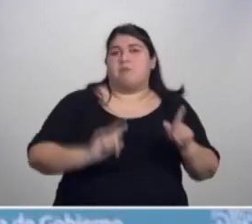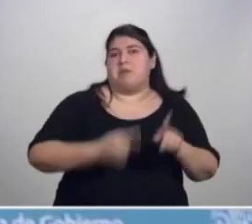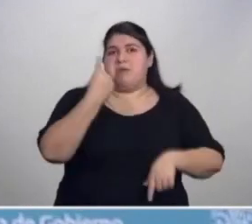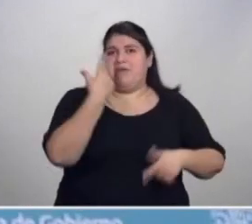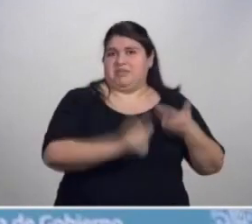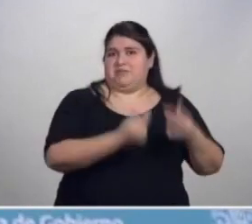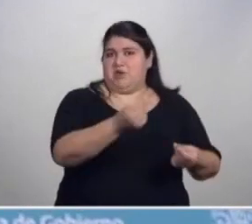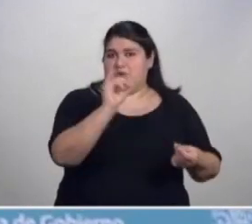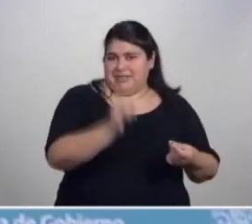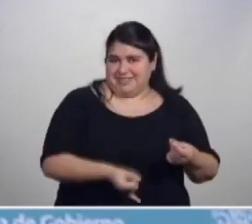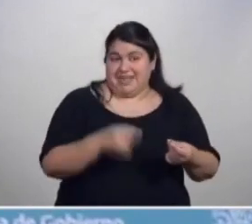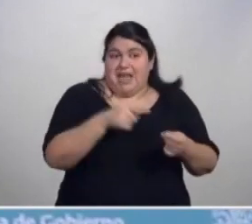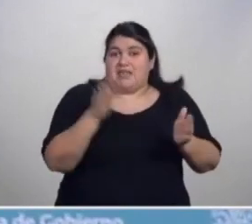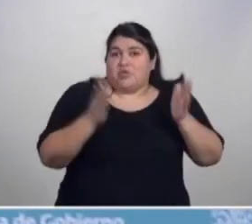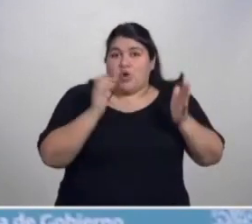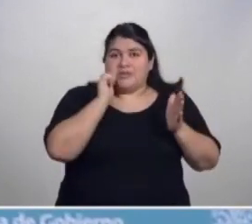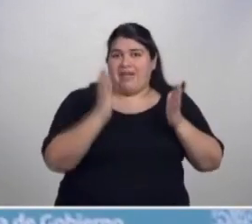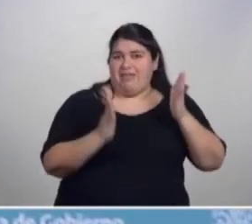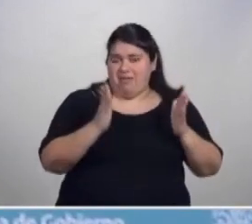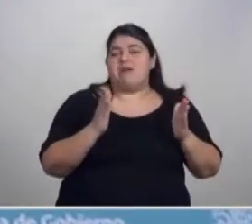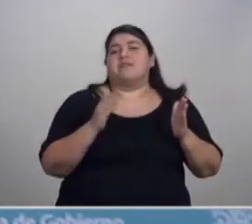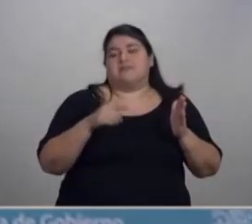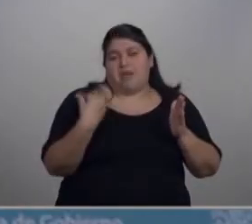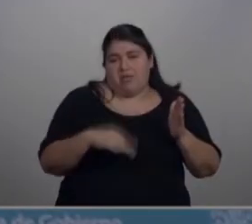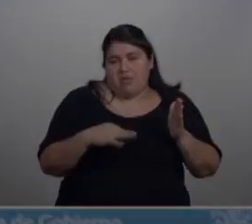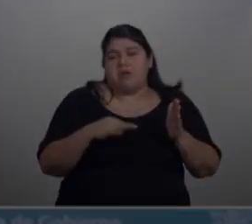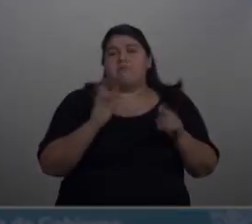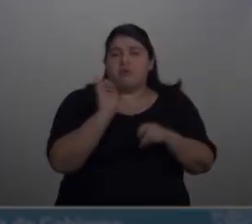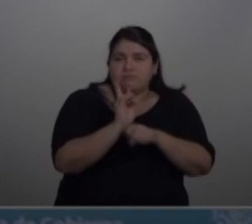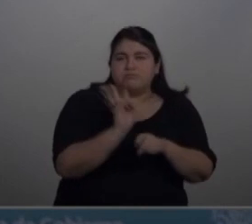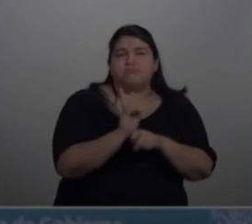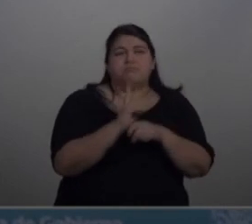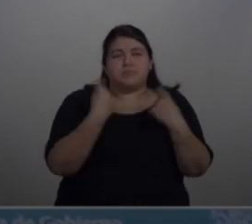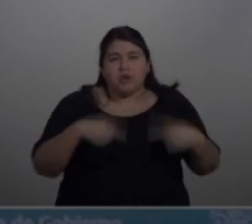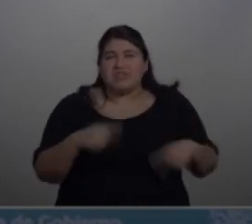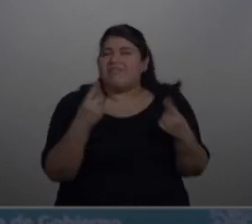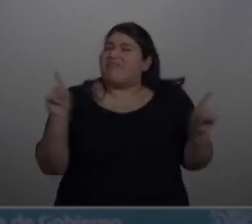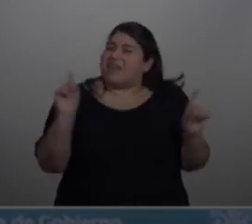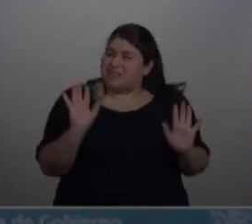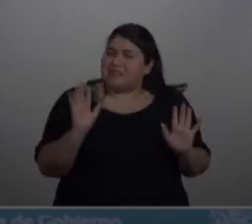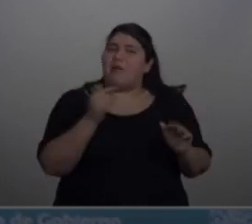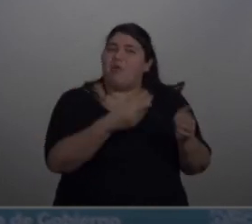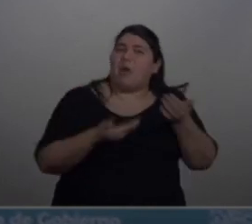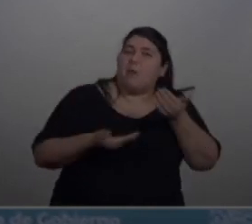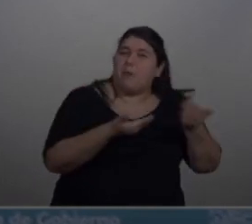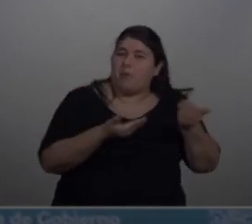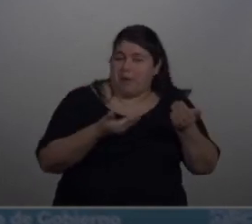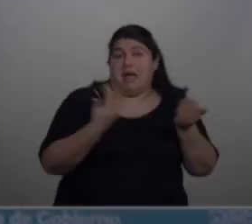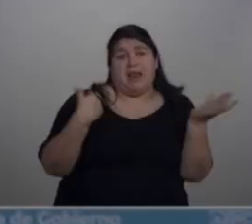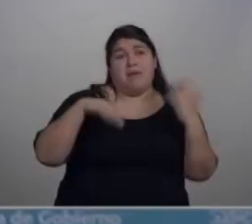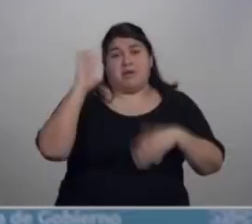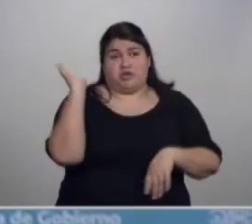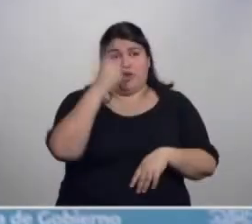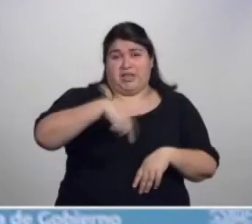vacunar y es un segmento sobre el que hay que tomar algunos recaudos distintos por tratarse de bebés, muchos de ellos.